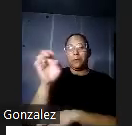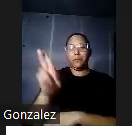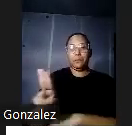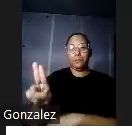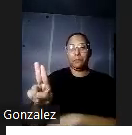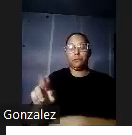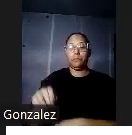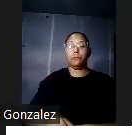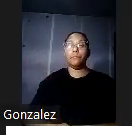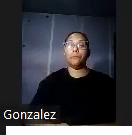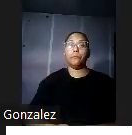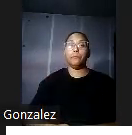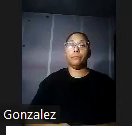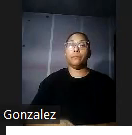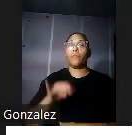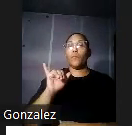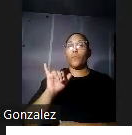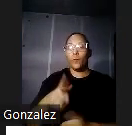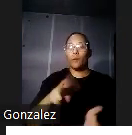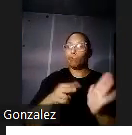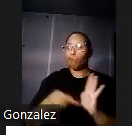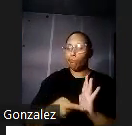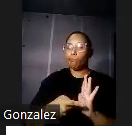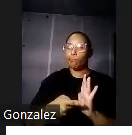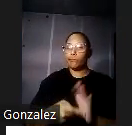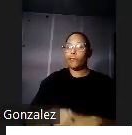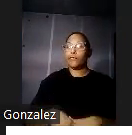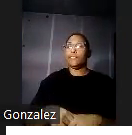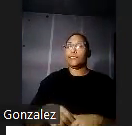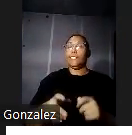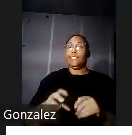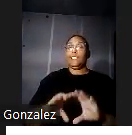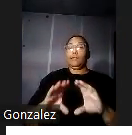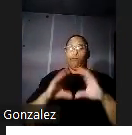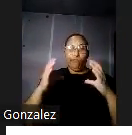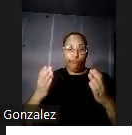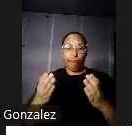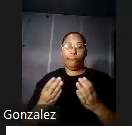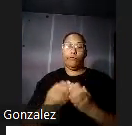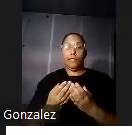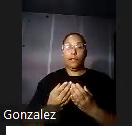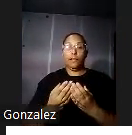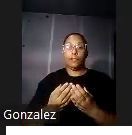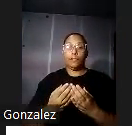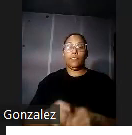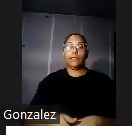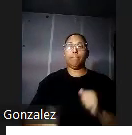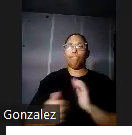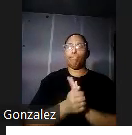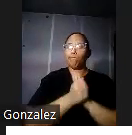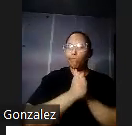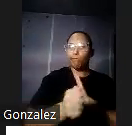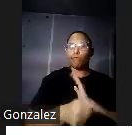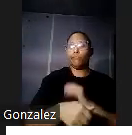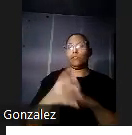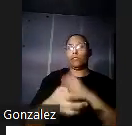Esto reflejó la nueva composición de la clase dominante en Puerto Rico a principios del siglo XXI. Aquí en esta laminilla pueden observar los anuncios que